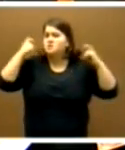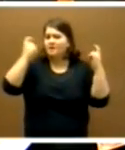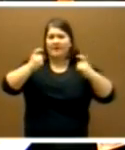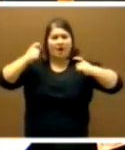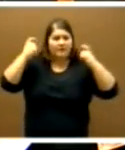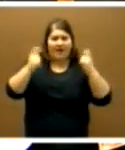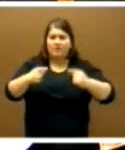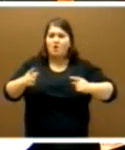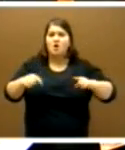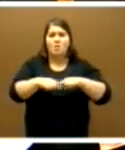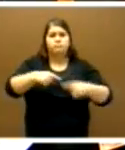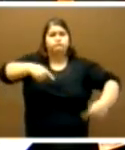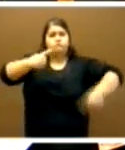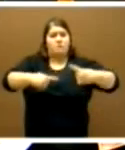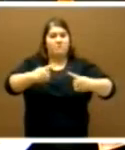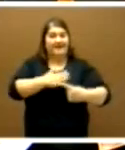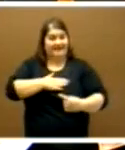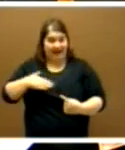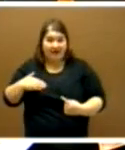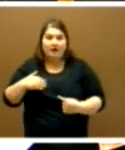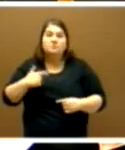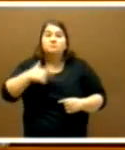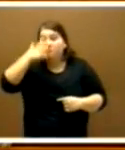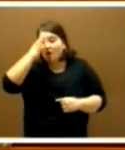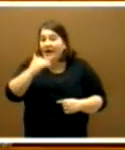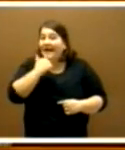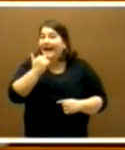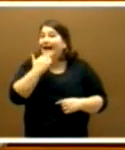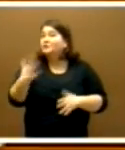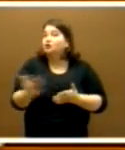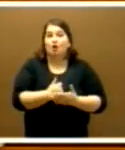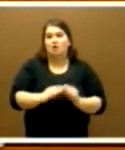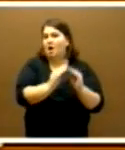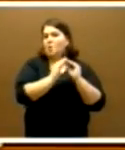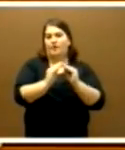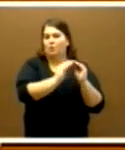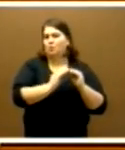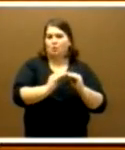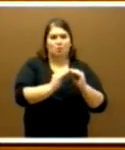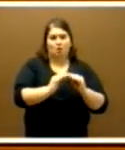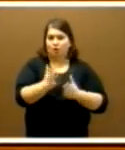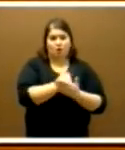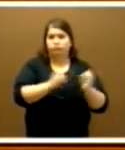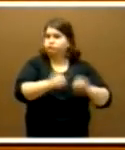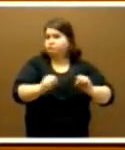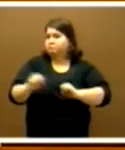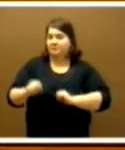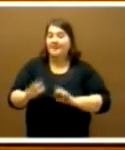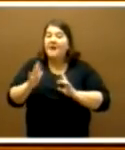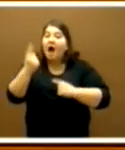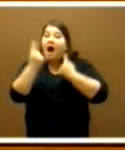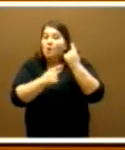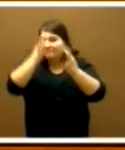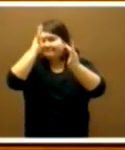confrontar, creo que estamos de acuerdo en prácticamente todo, menos en algunas cosillas que yo creo que